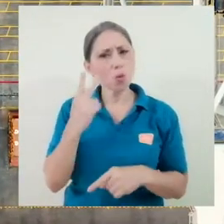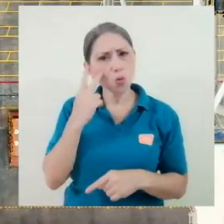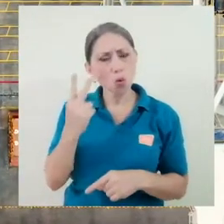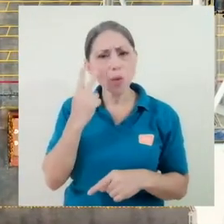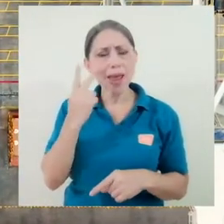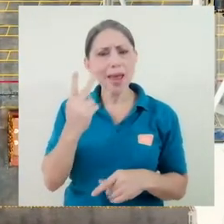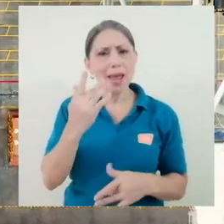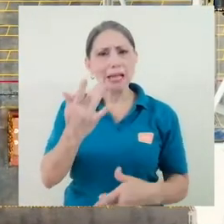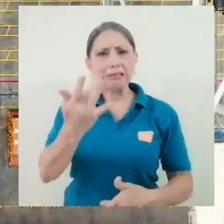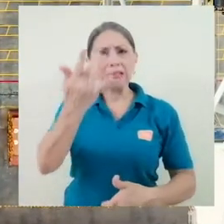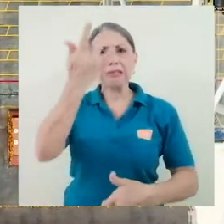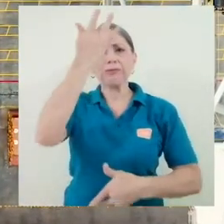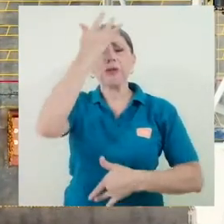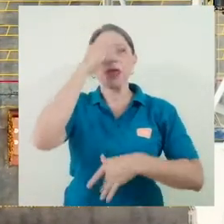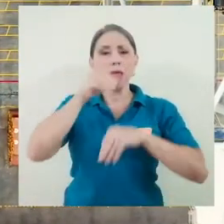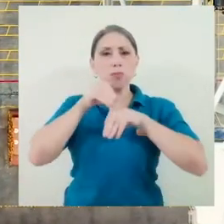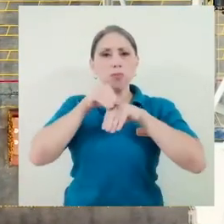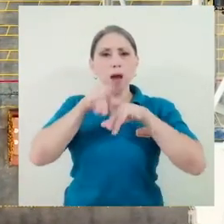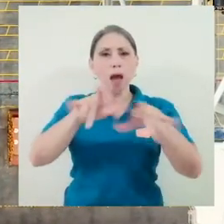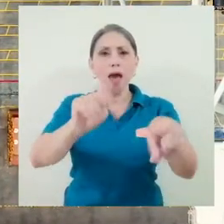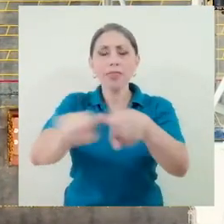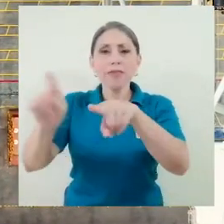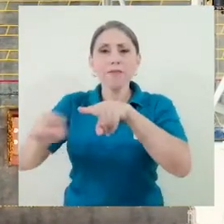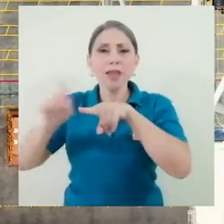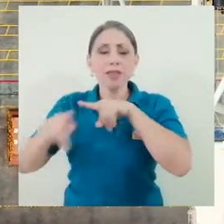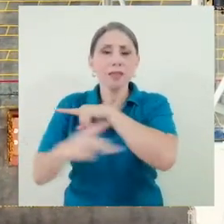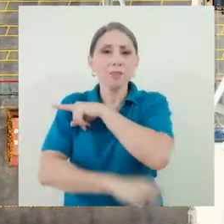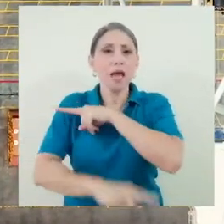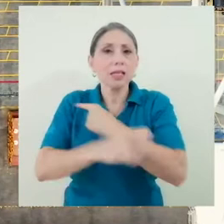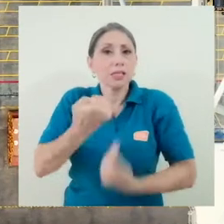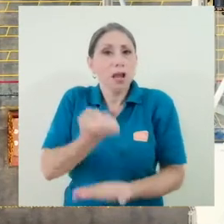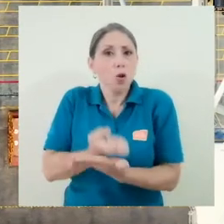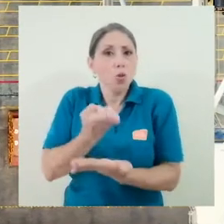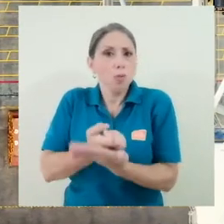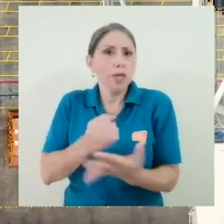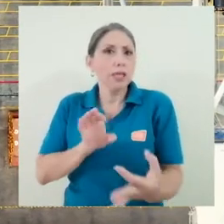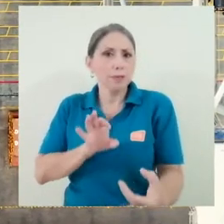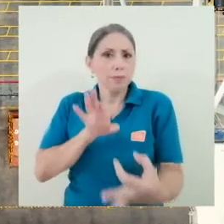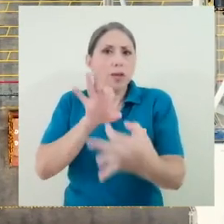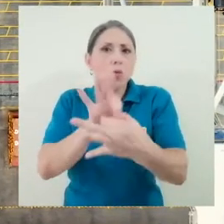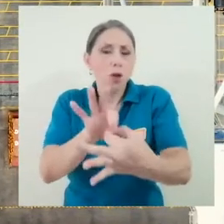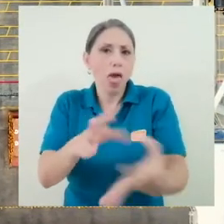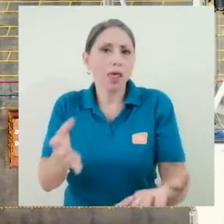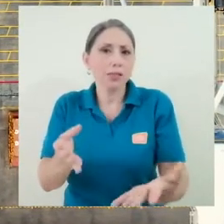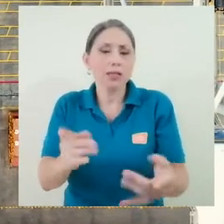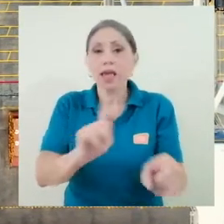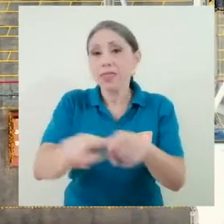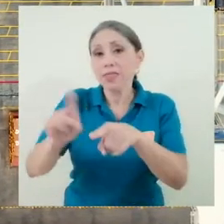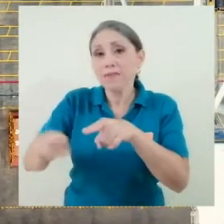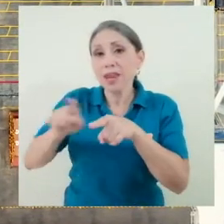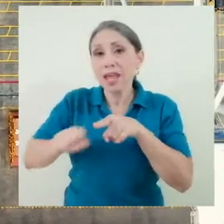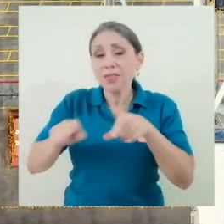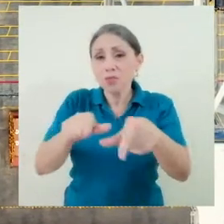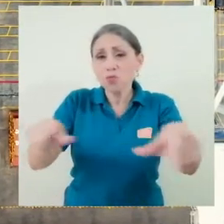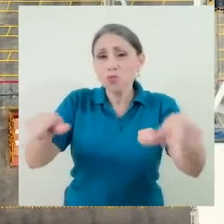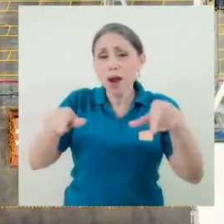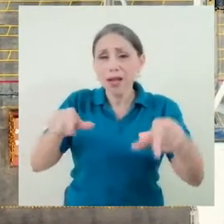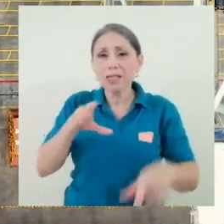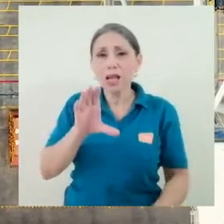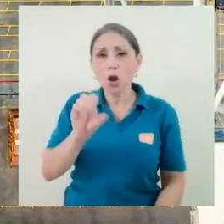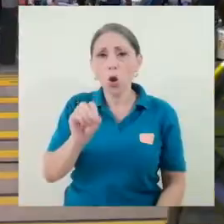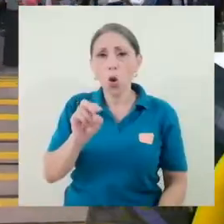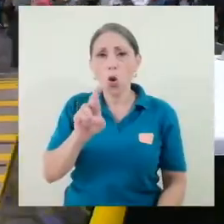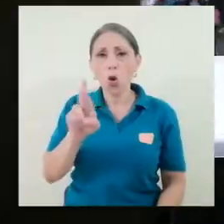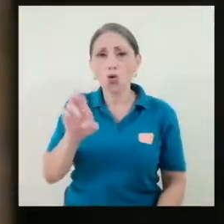las economías más vinculadas, digamos, a través de grandes corredores comerciales en el